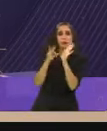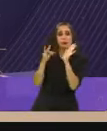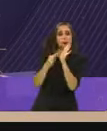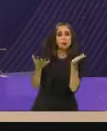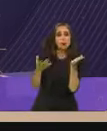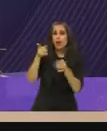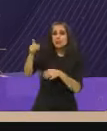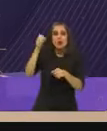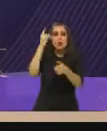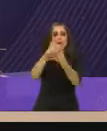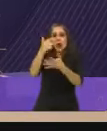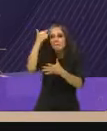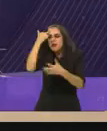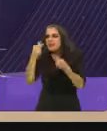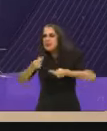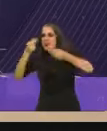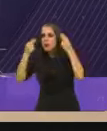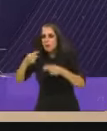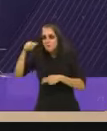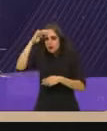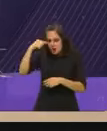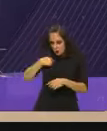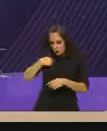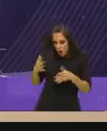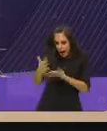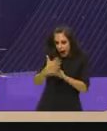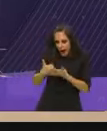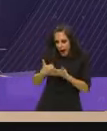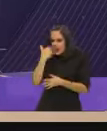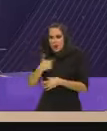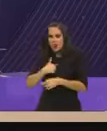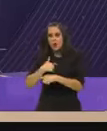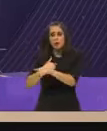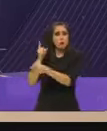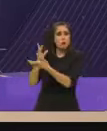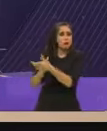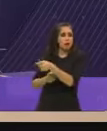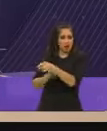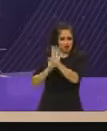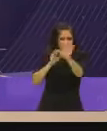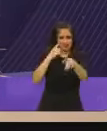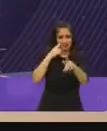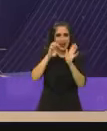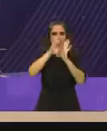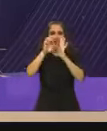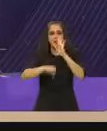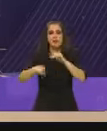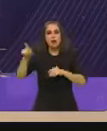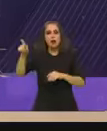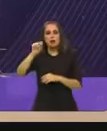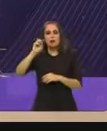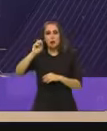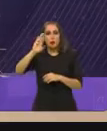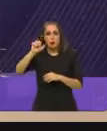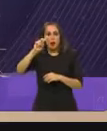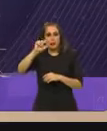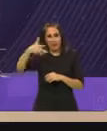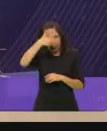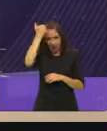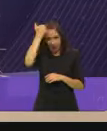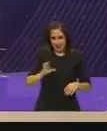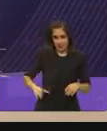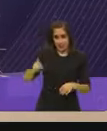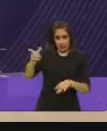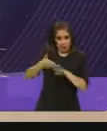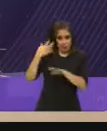sus negocios para sus intereses miren les voy a poner el ejemplo del candidato Taboada en 2016